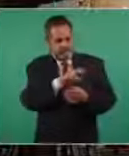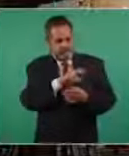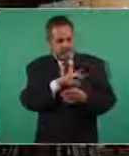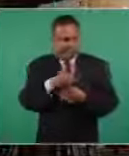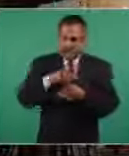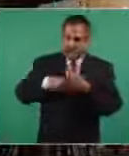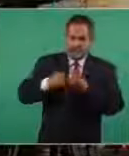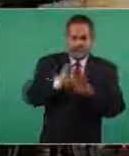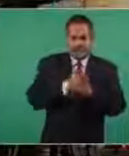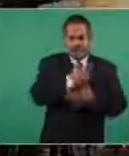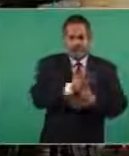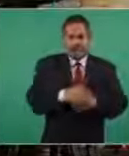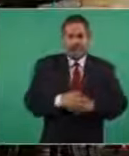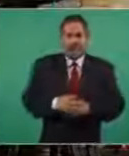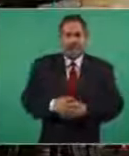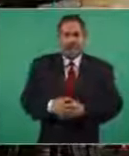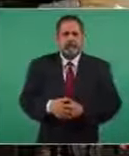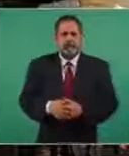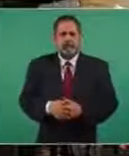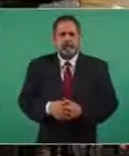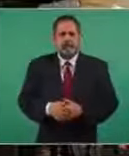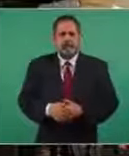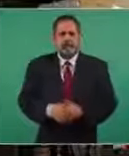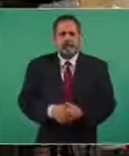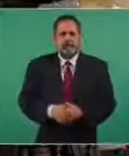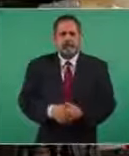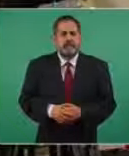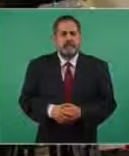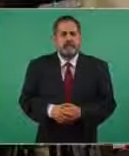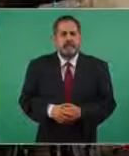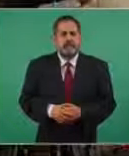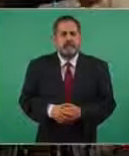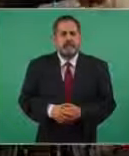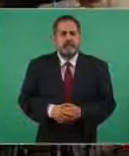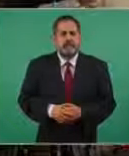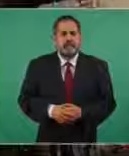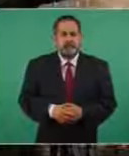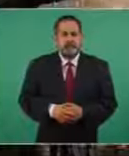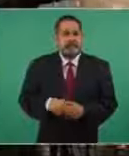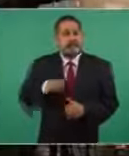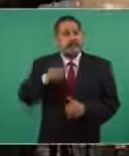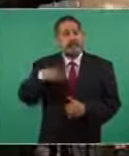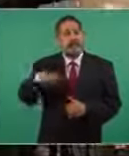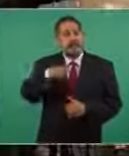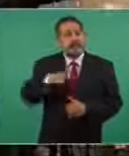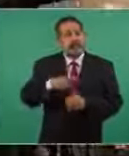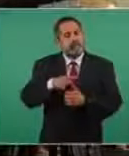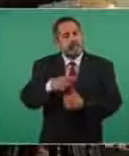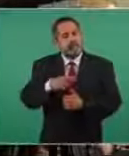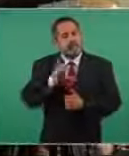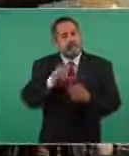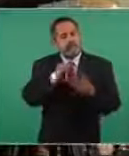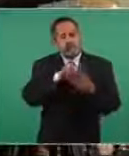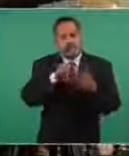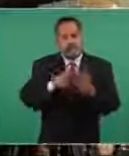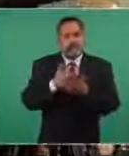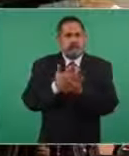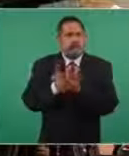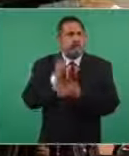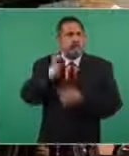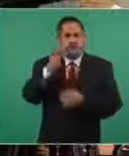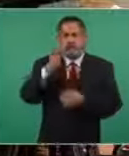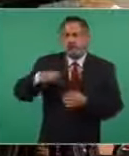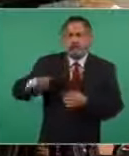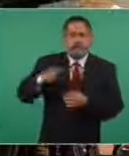esperando que el gobierno de Baja California